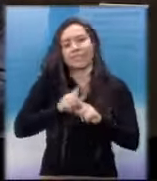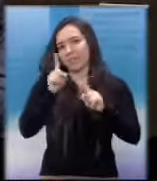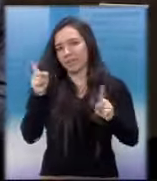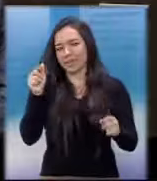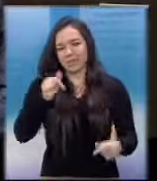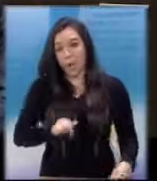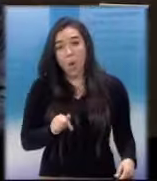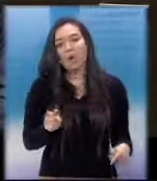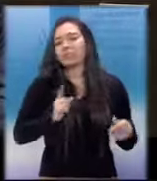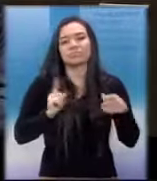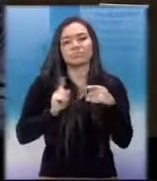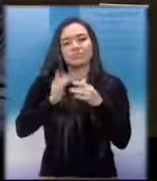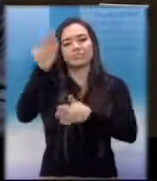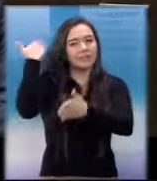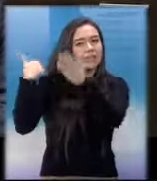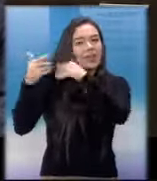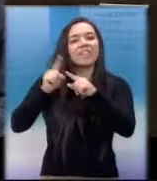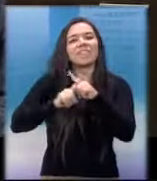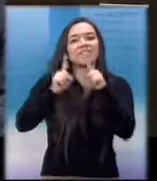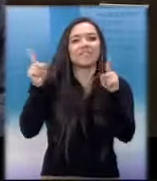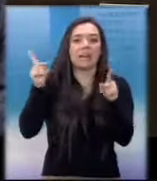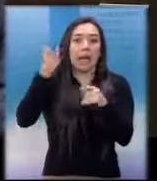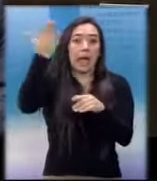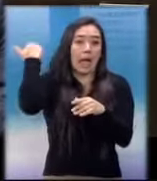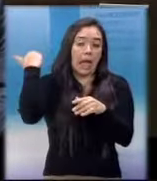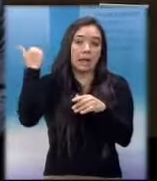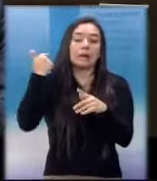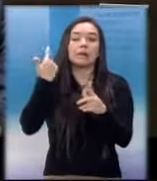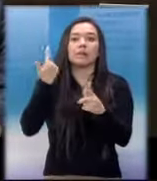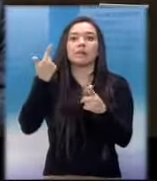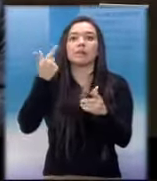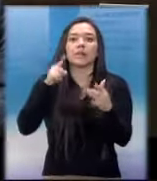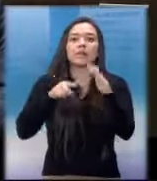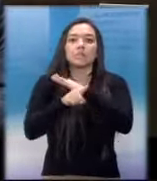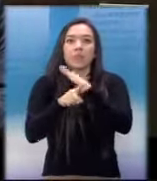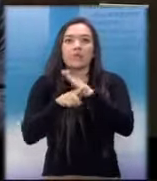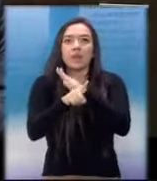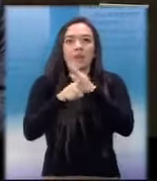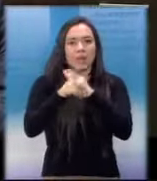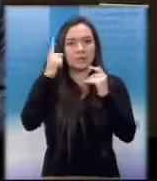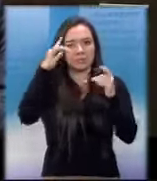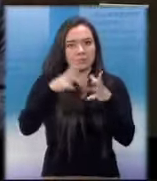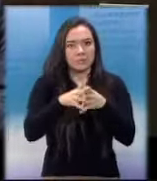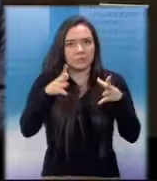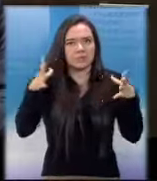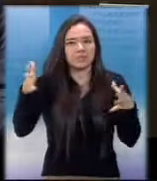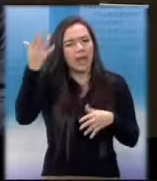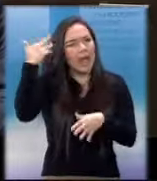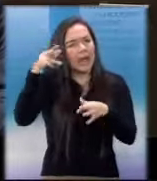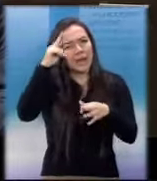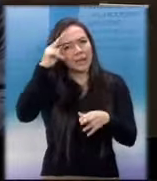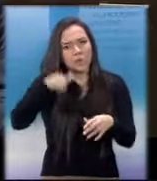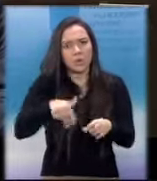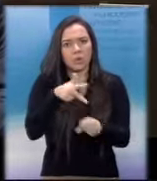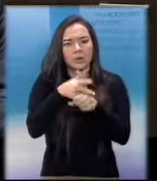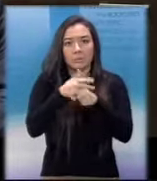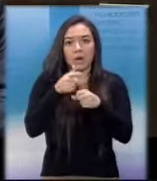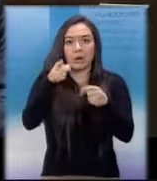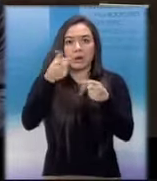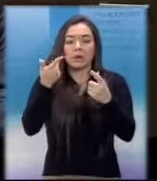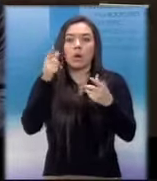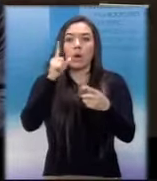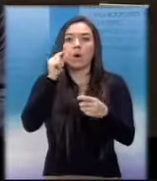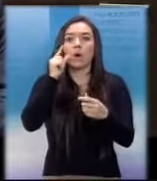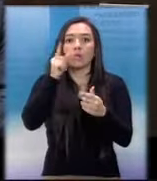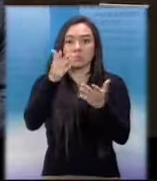manera en que llegué la vez pasada fue un accidente, un problema grande que hubo en el Congreso de la República, una pérdida